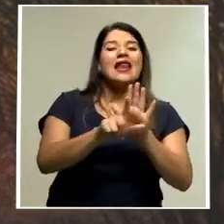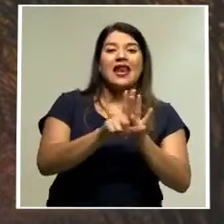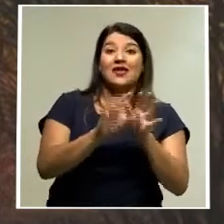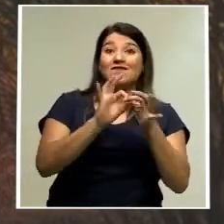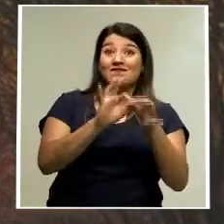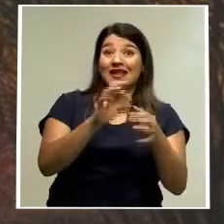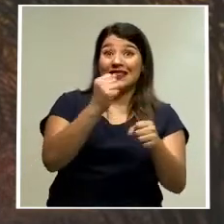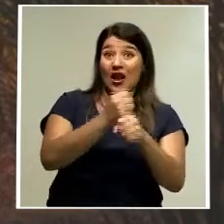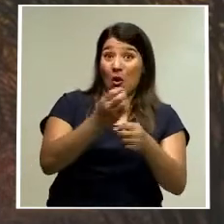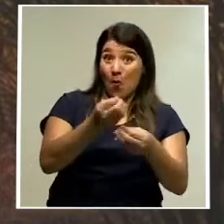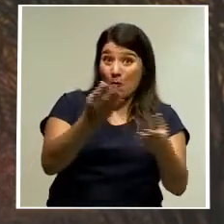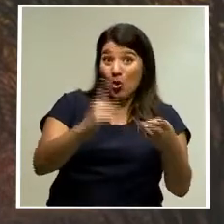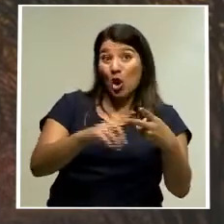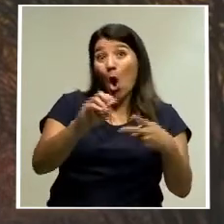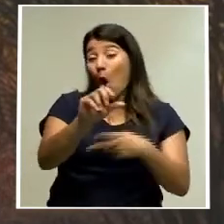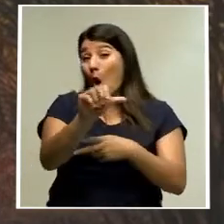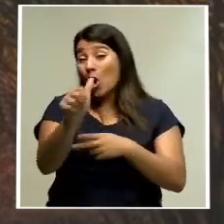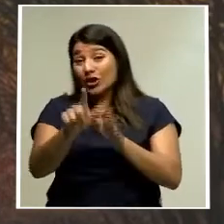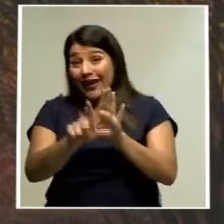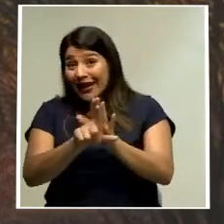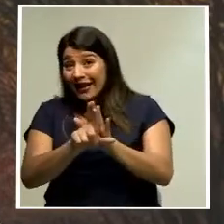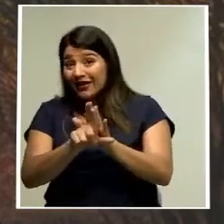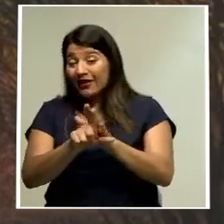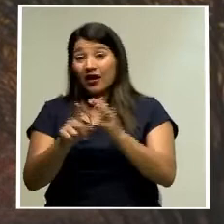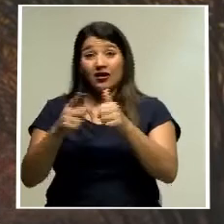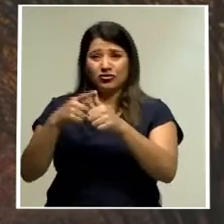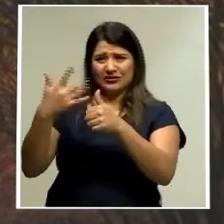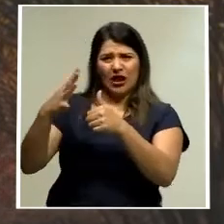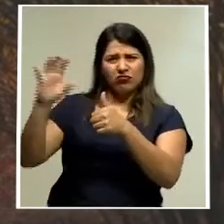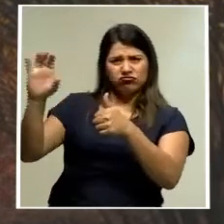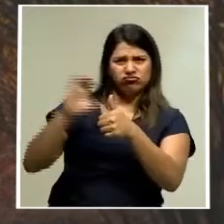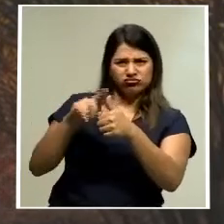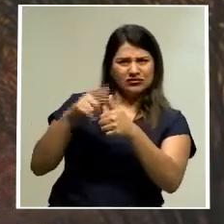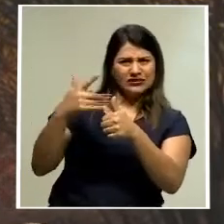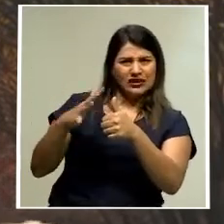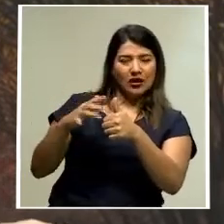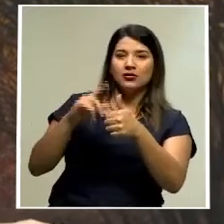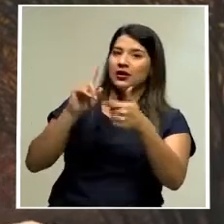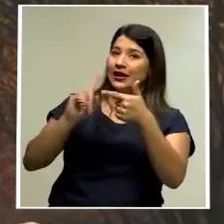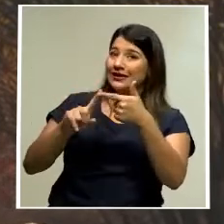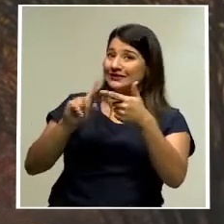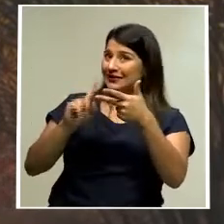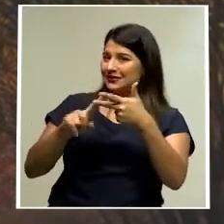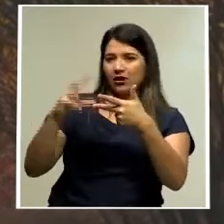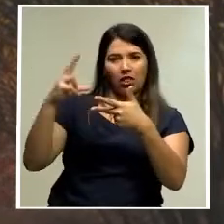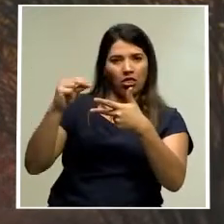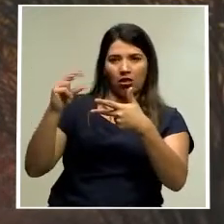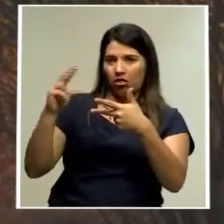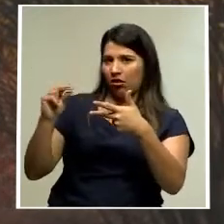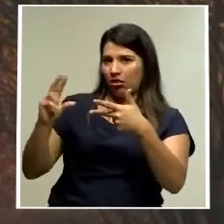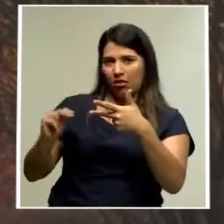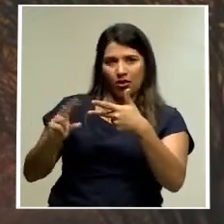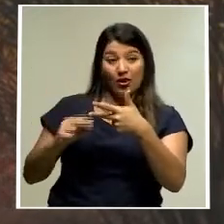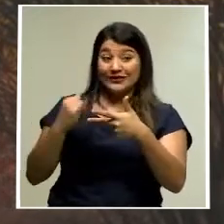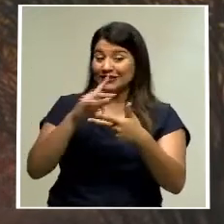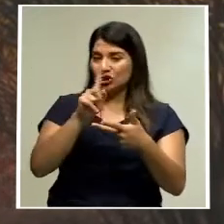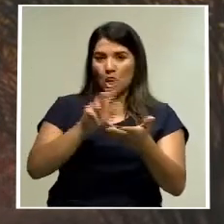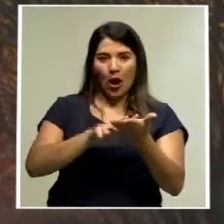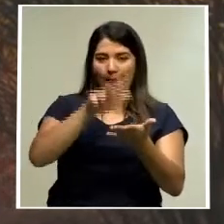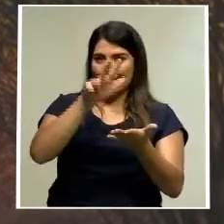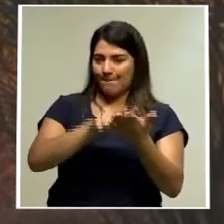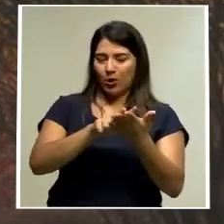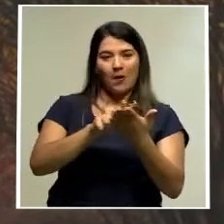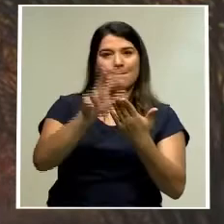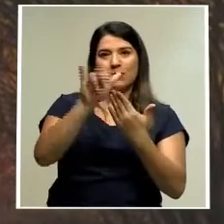la Sala falla, digamos, diciendo que tiene inconstitucionalidades, podría generar esa incertidumbre en los